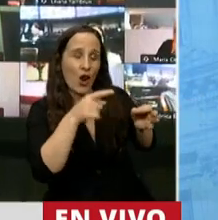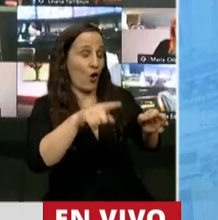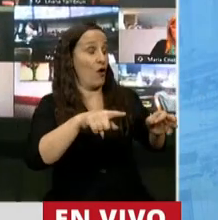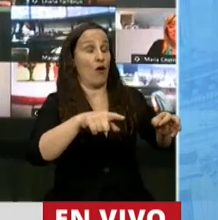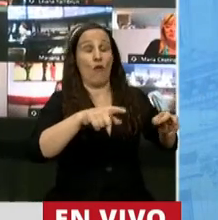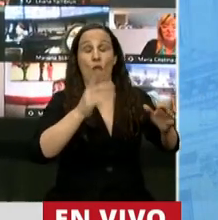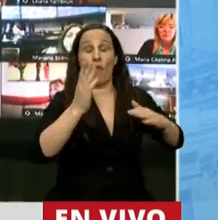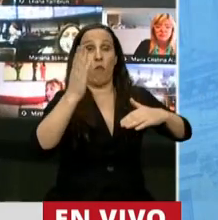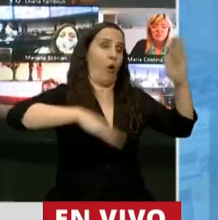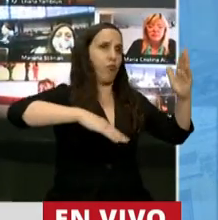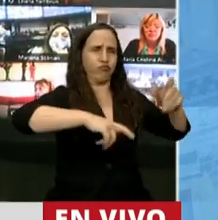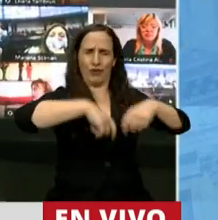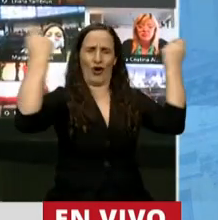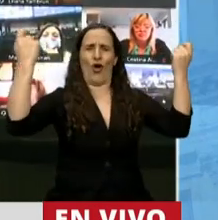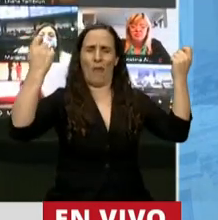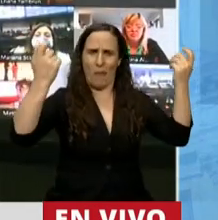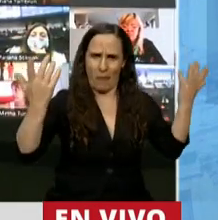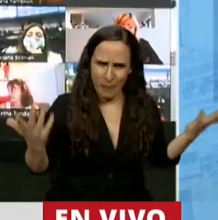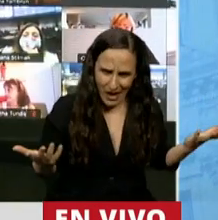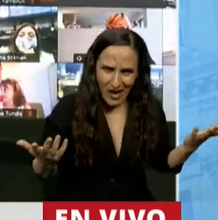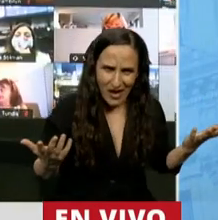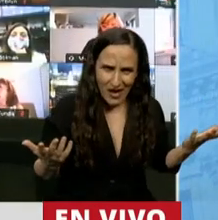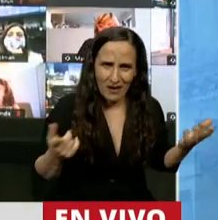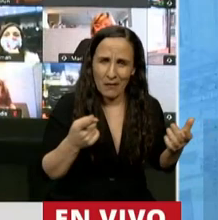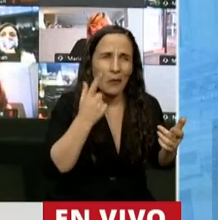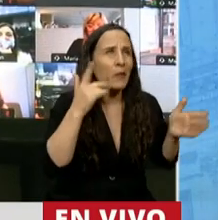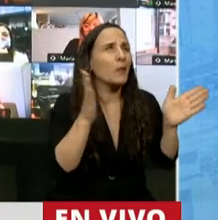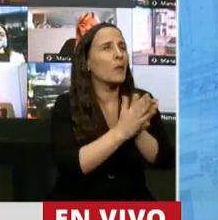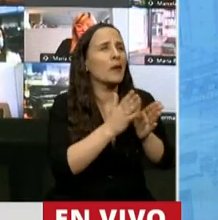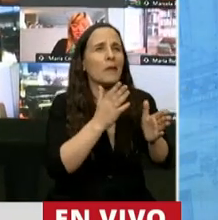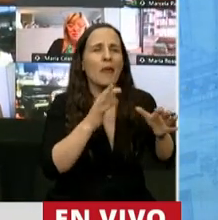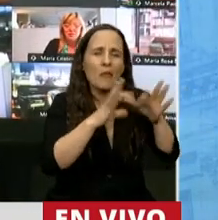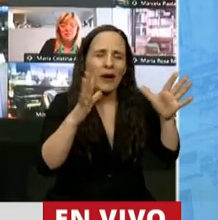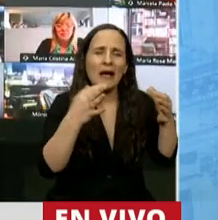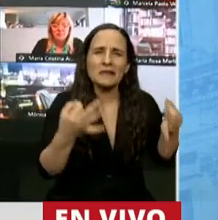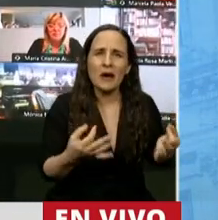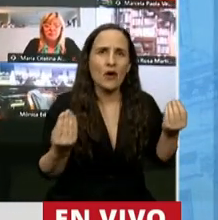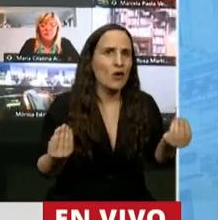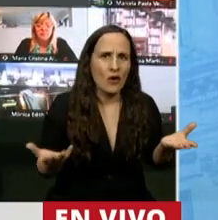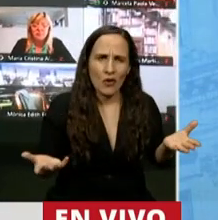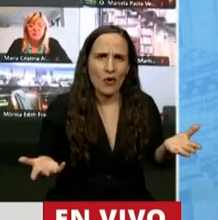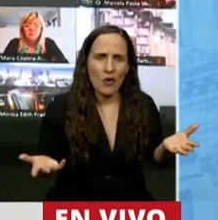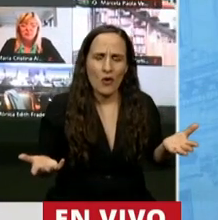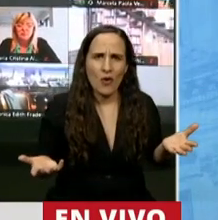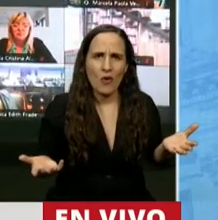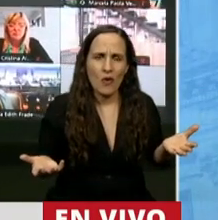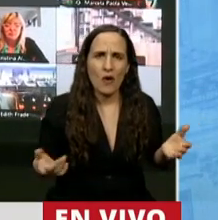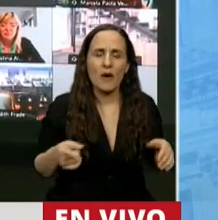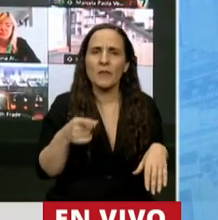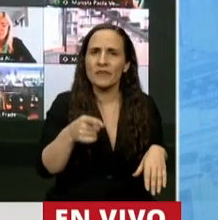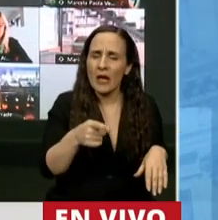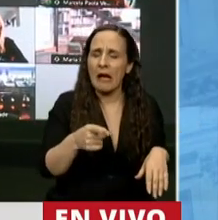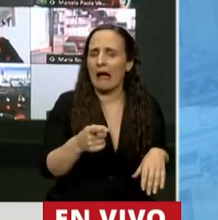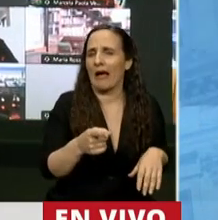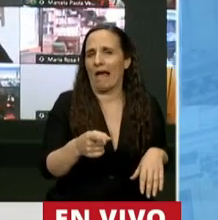para que podamos tener una convivencia democrática. No se puede volver a